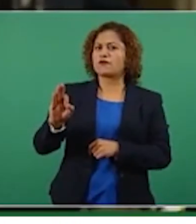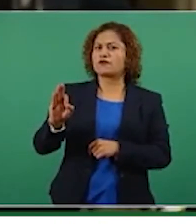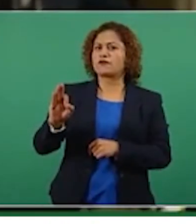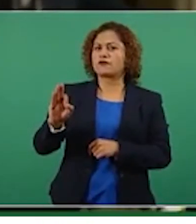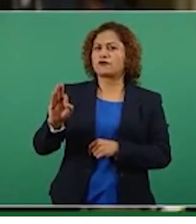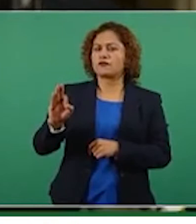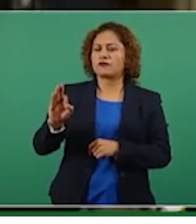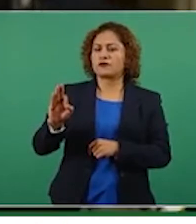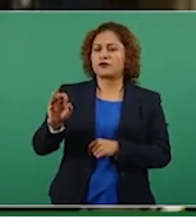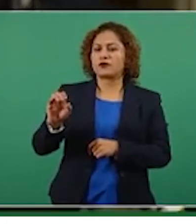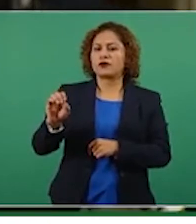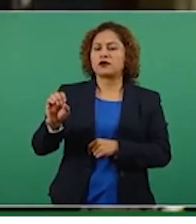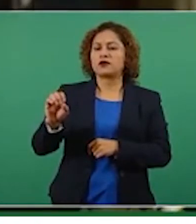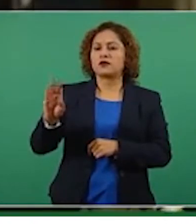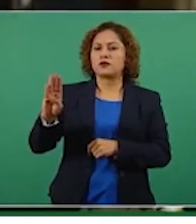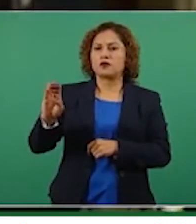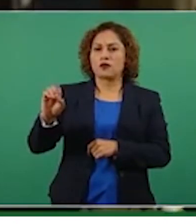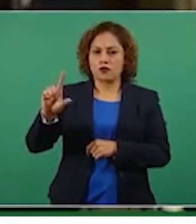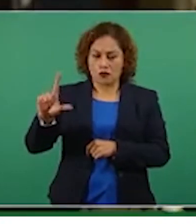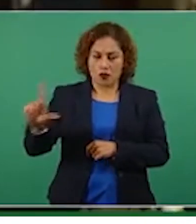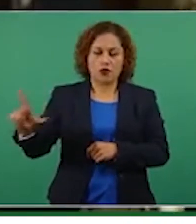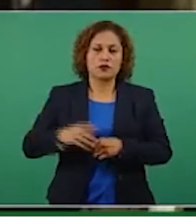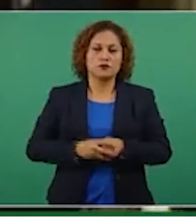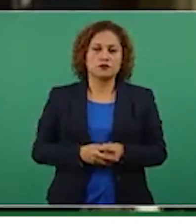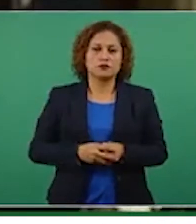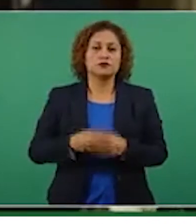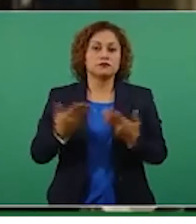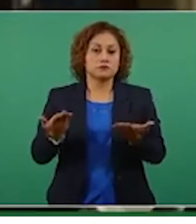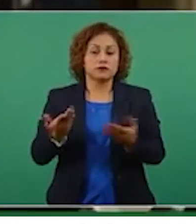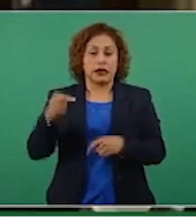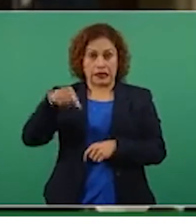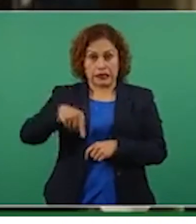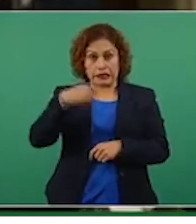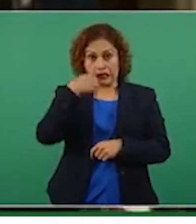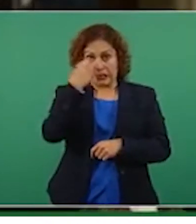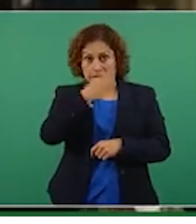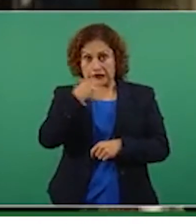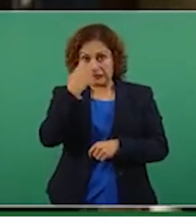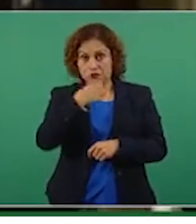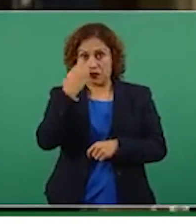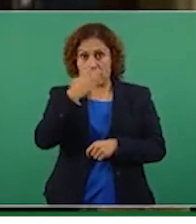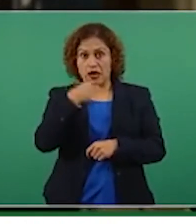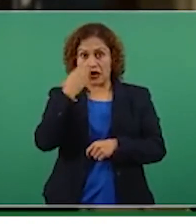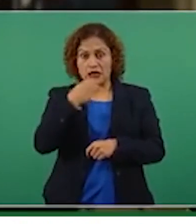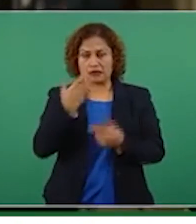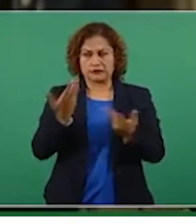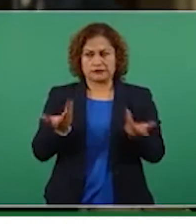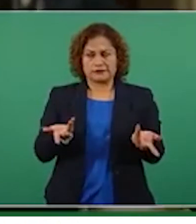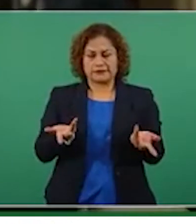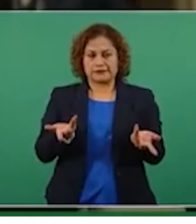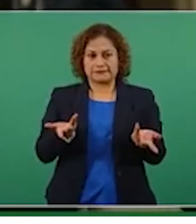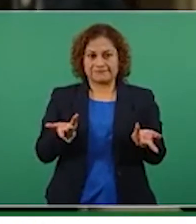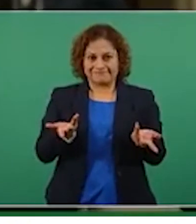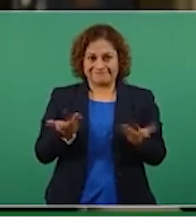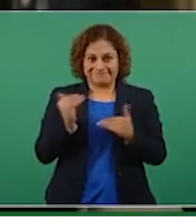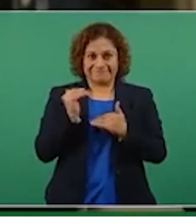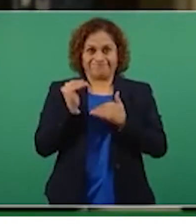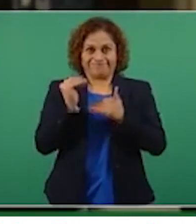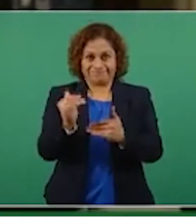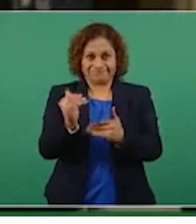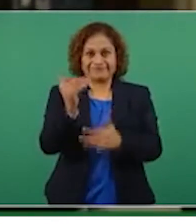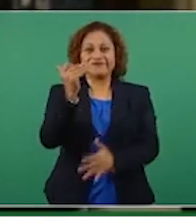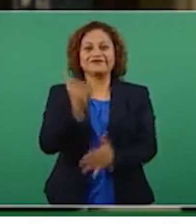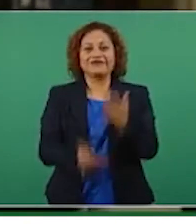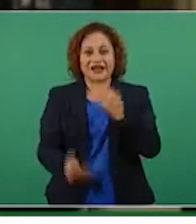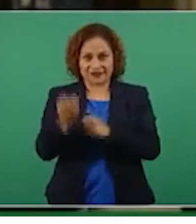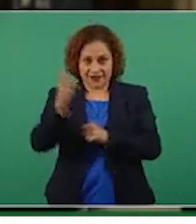en las escuelas, pues va a ser una pequeña limitante, que no que no haya softball,